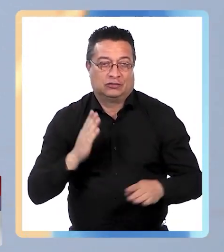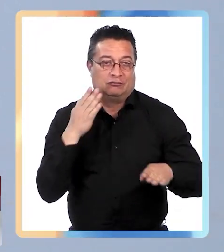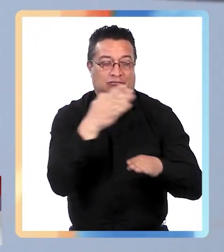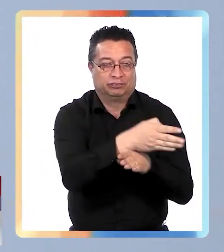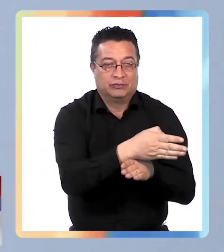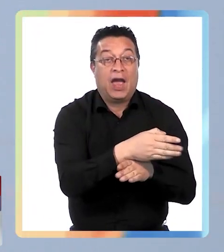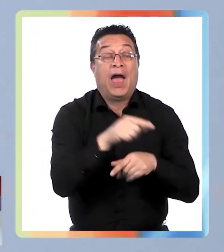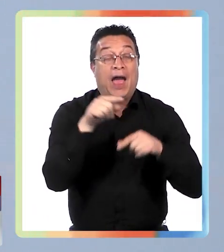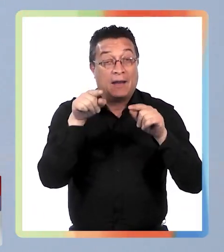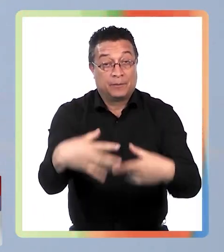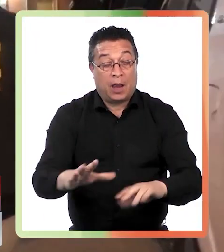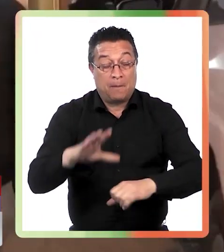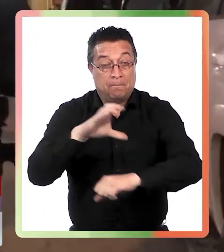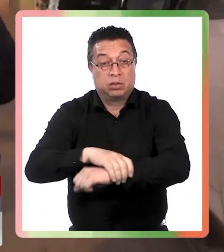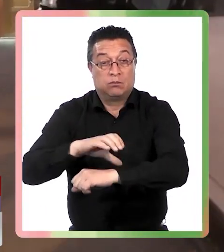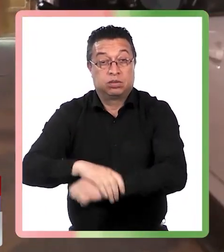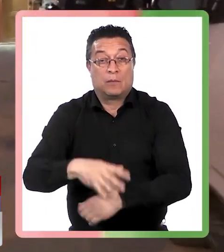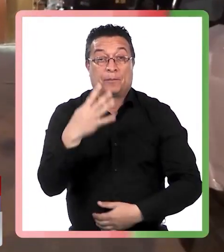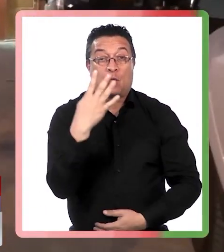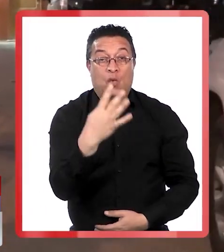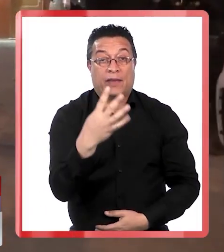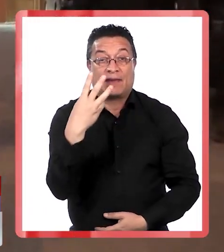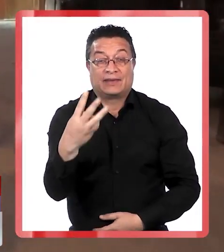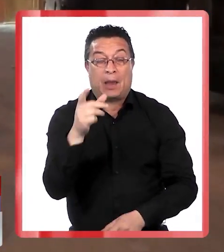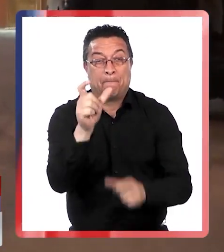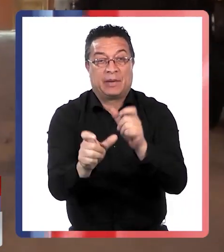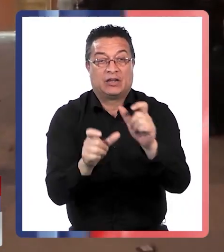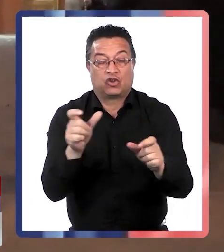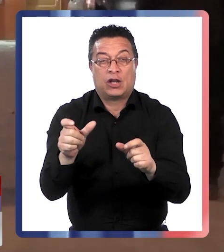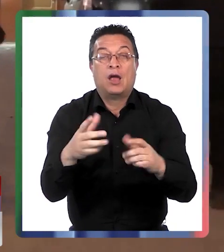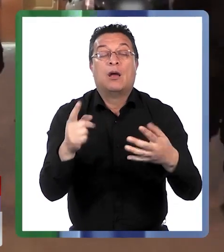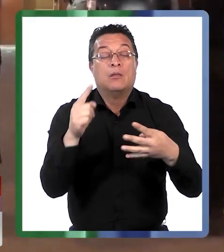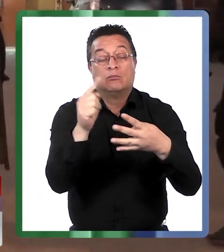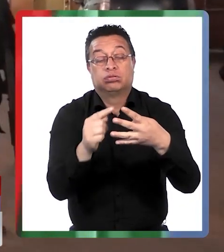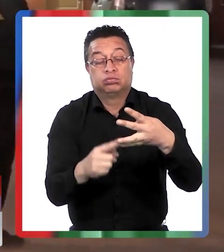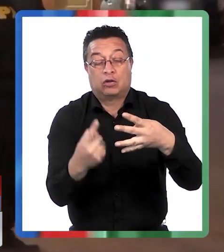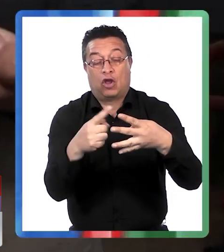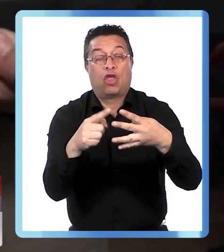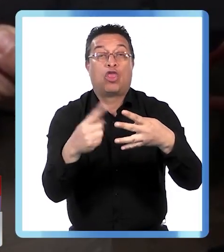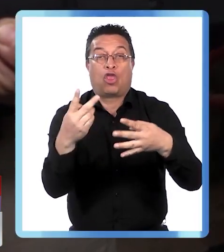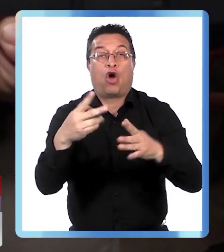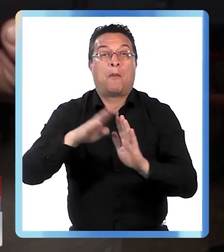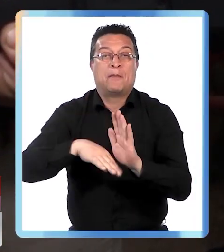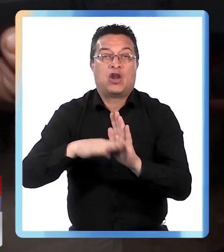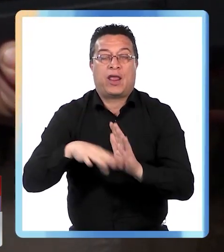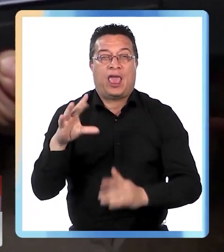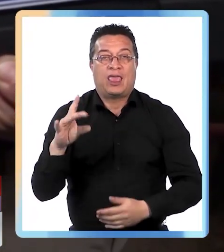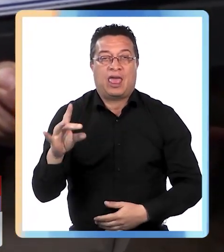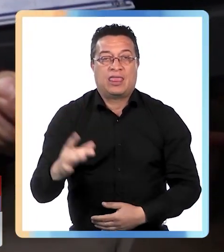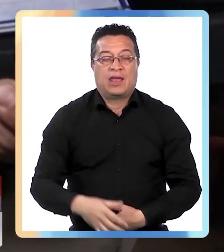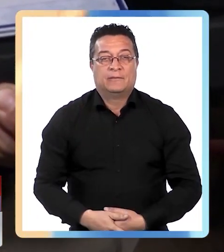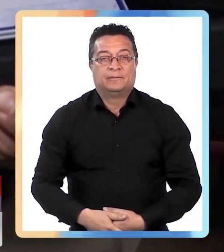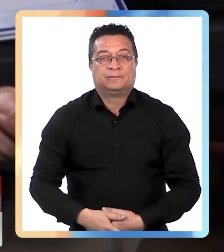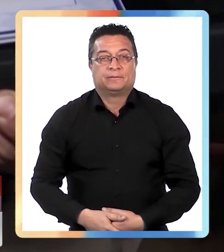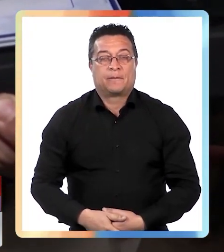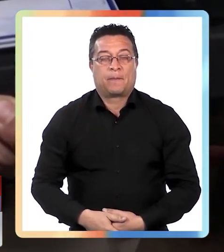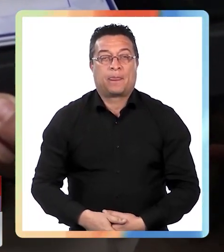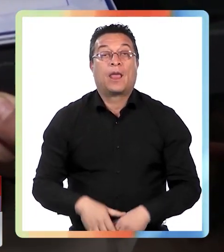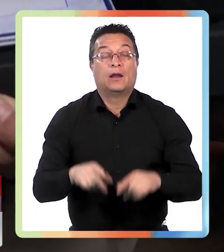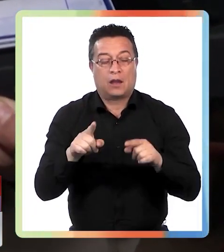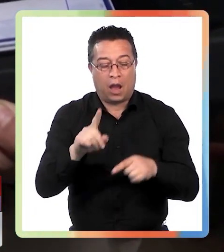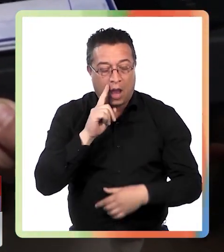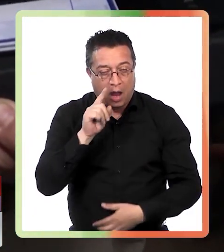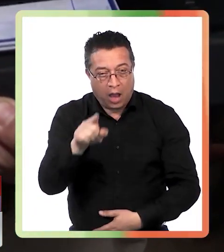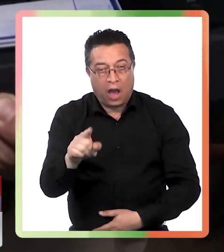Hasta el momento se ha logrado la detención de 43 personas, entre ellas dos menores de edad. Acá hay una